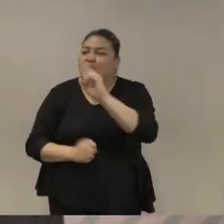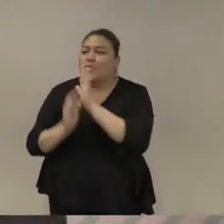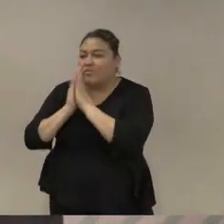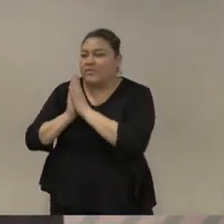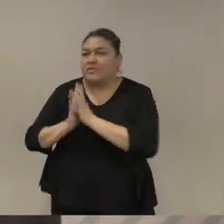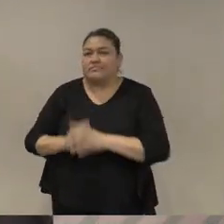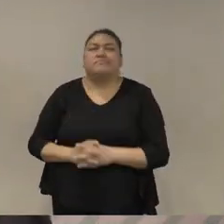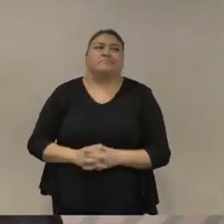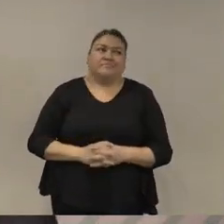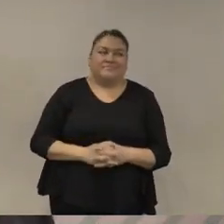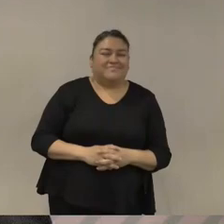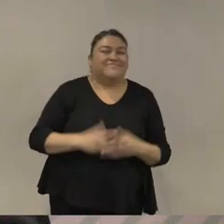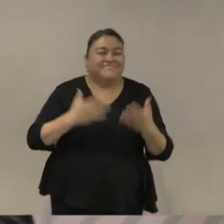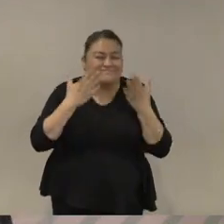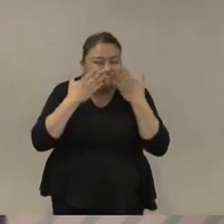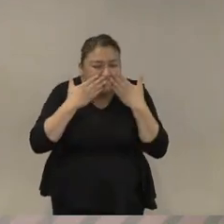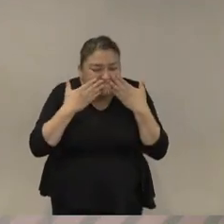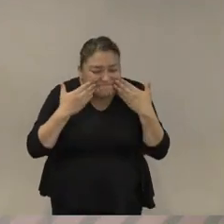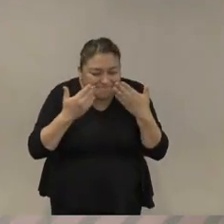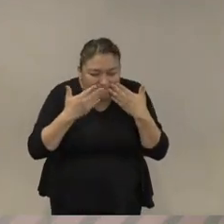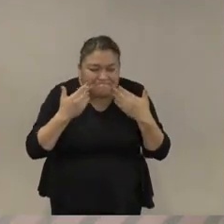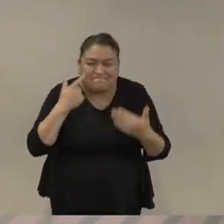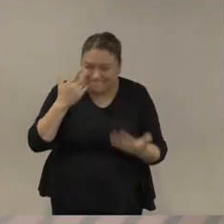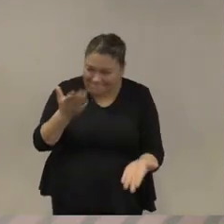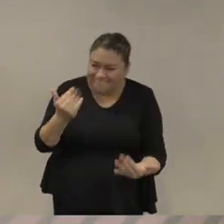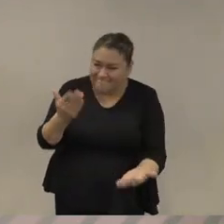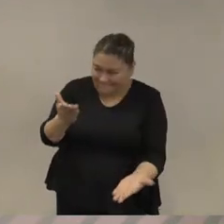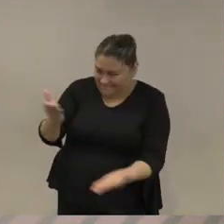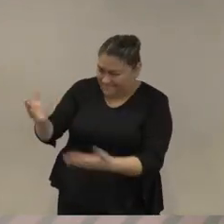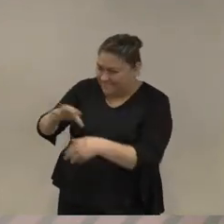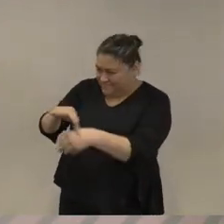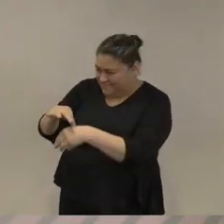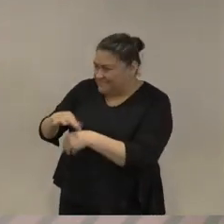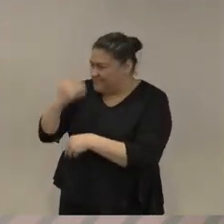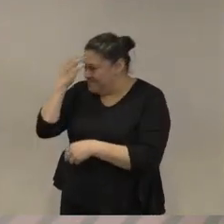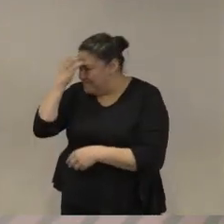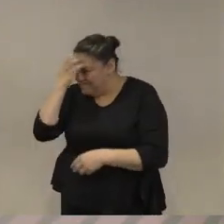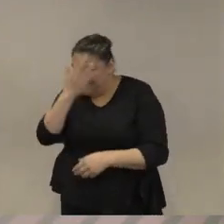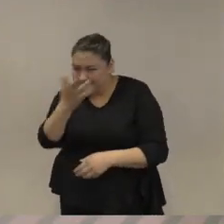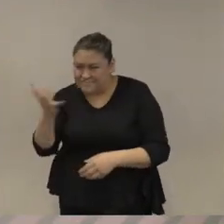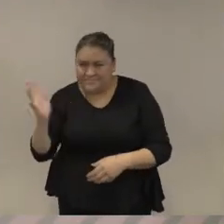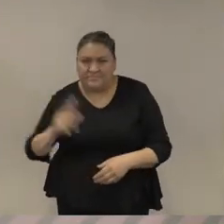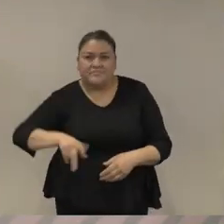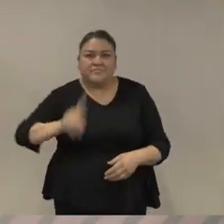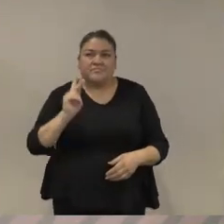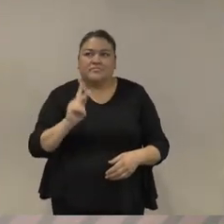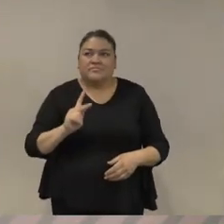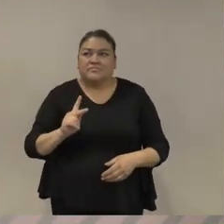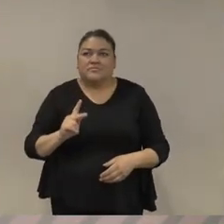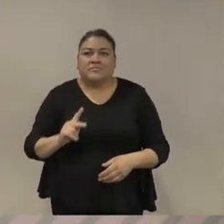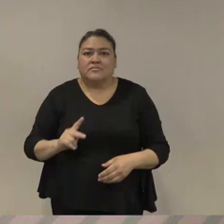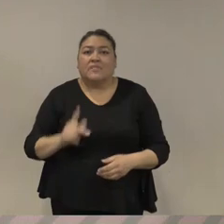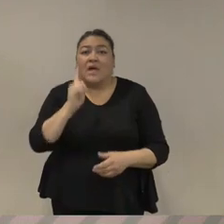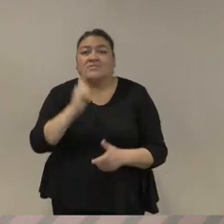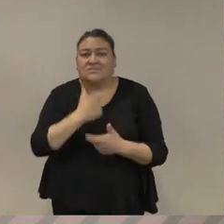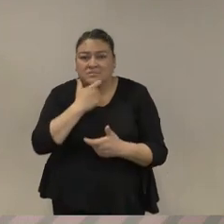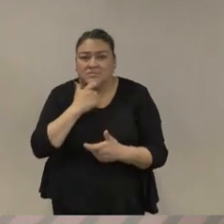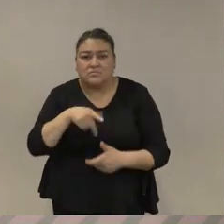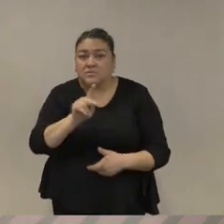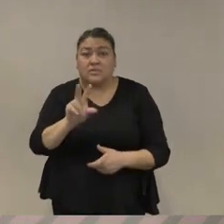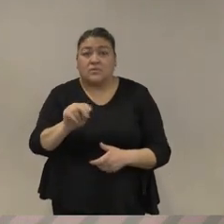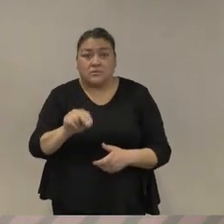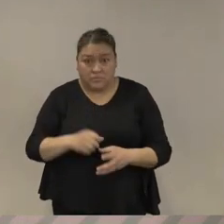y entonces ya nos trataron un poco mejor y nos mostraron todas las instalaciones pero parece de broma pero no lo es en el fondo